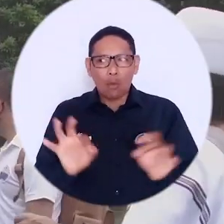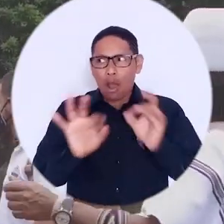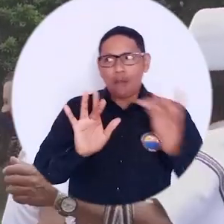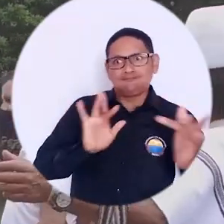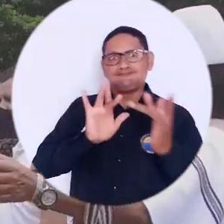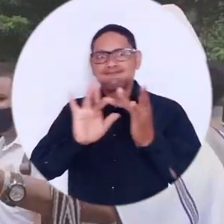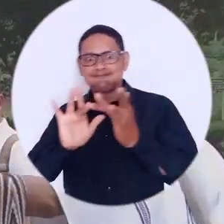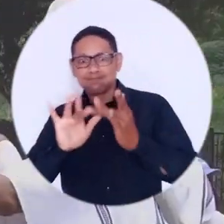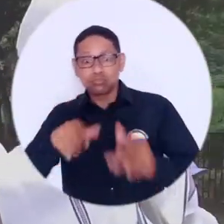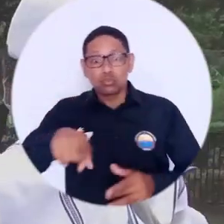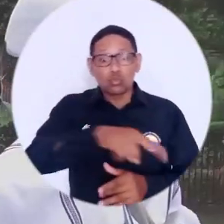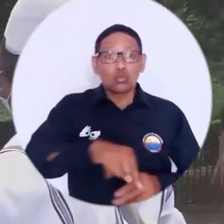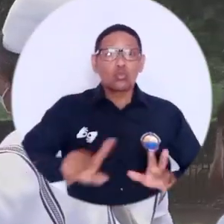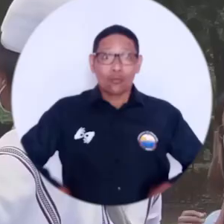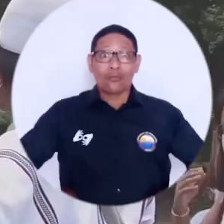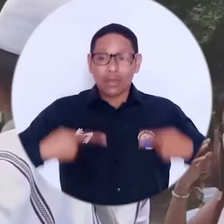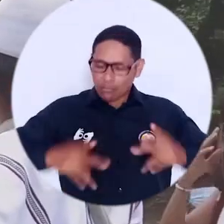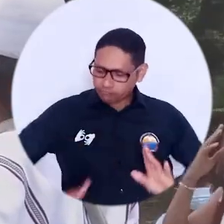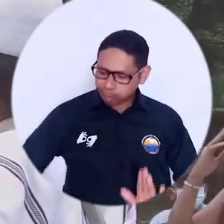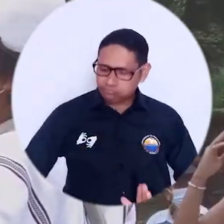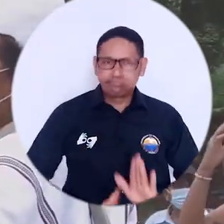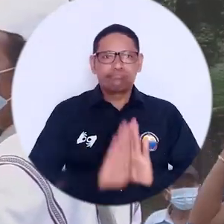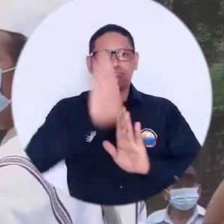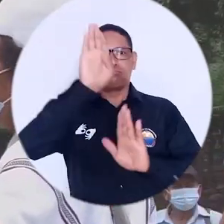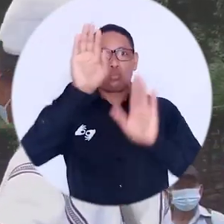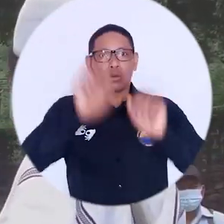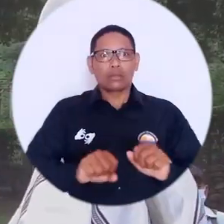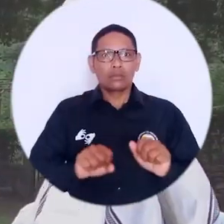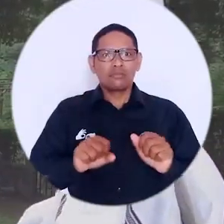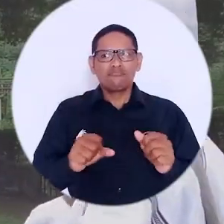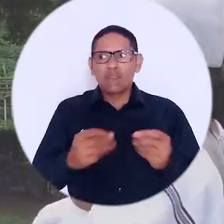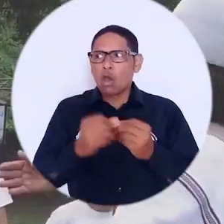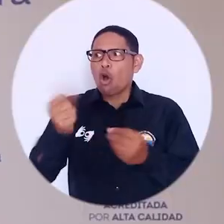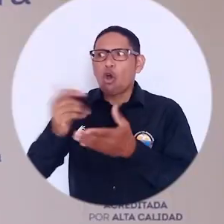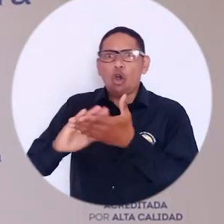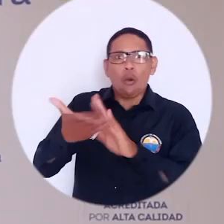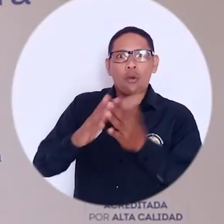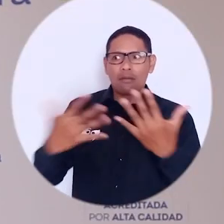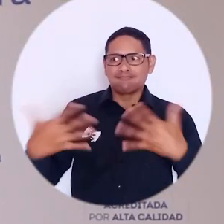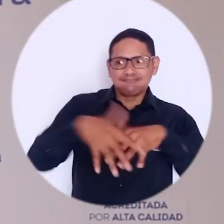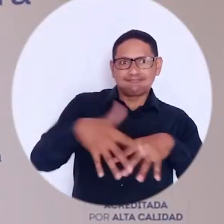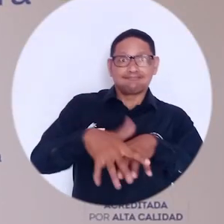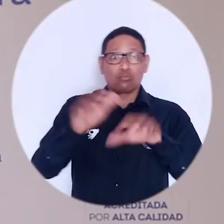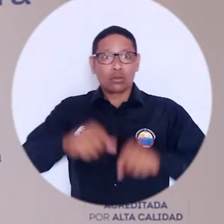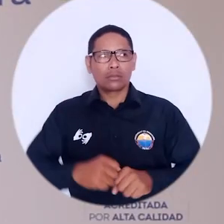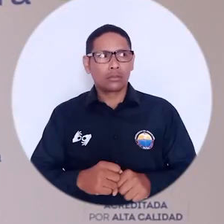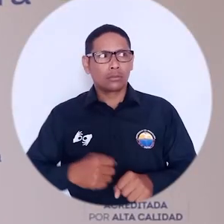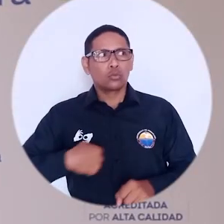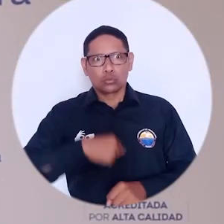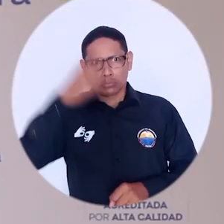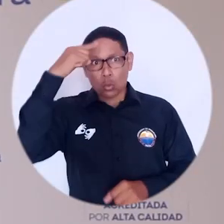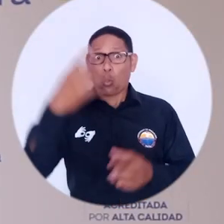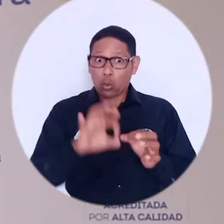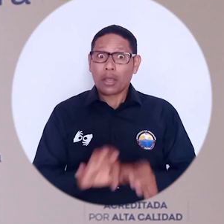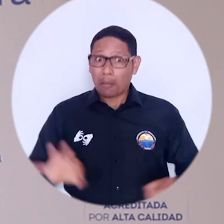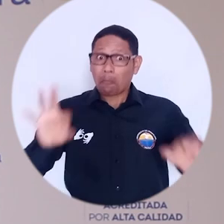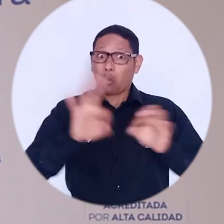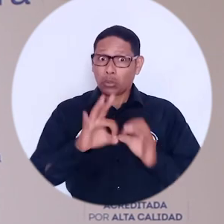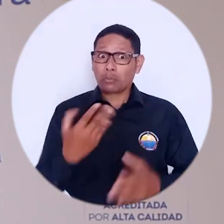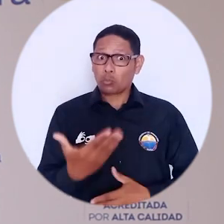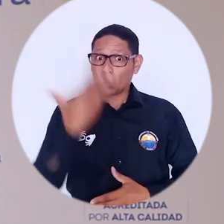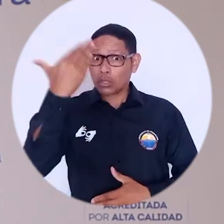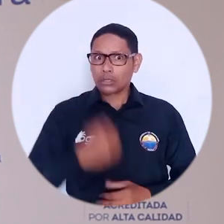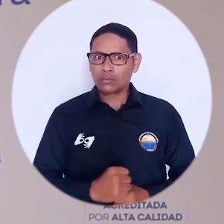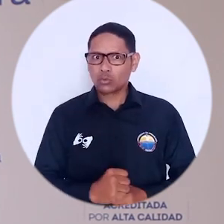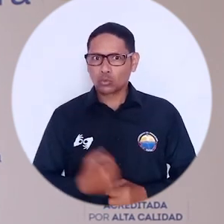estas comunidades mejorar su calidad de vida e integrarse más a otras comunidades. Por eso nos pareció algo supremamente relevante con lo que es la